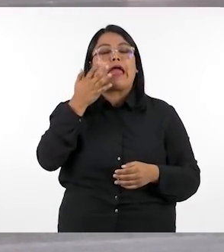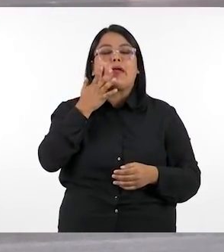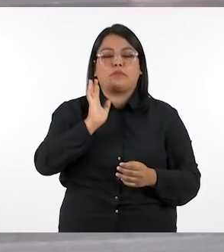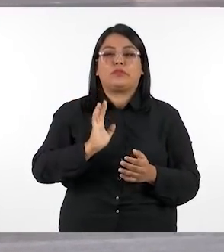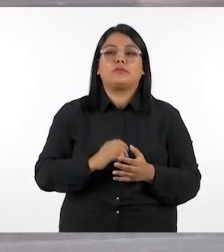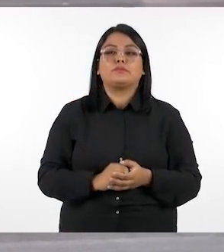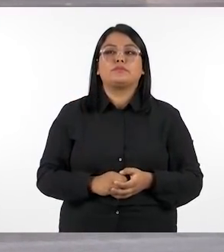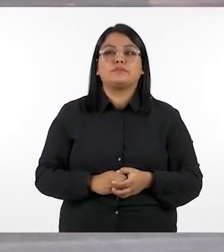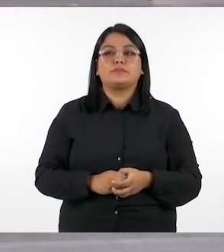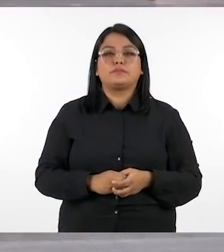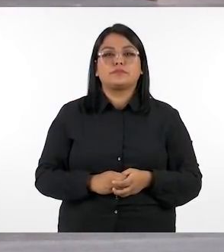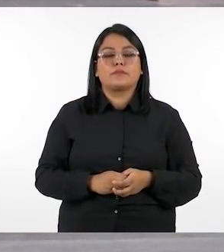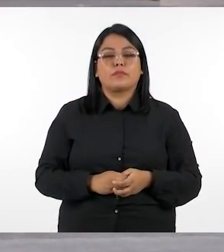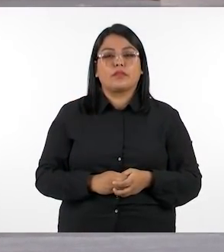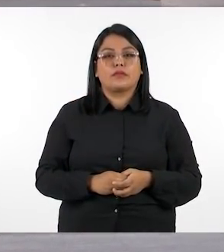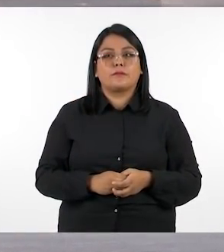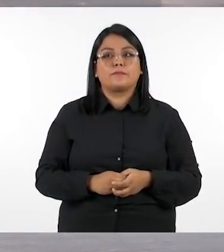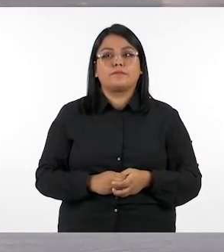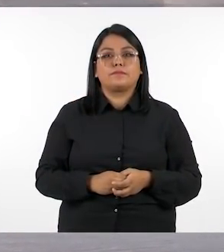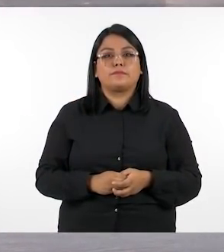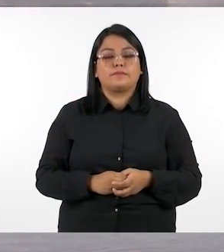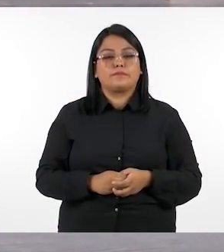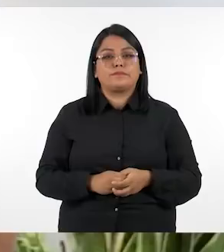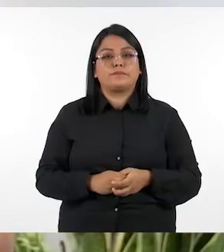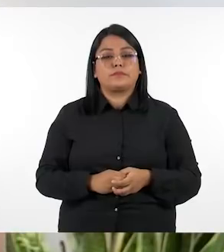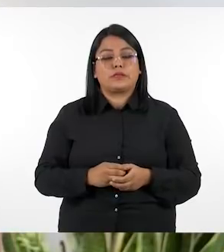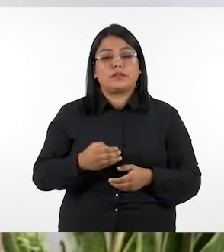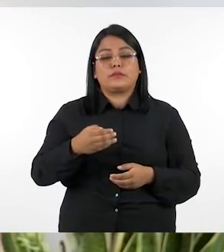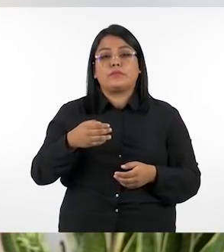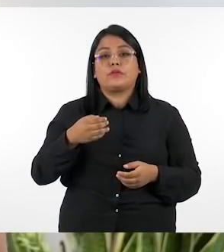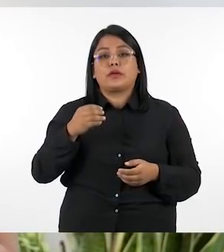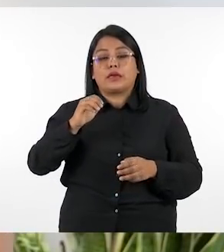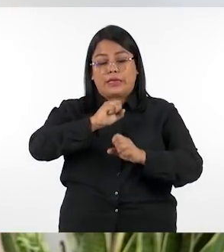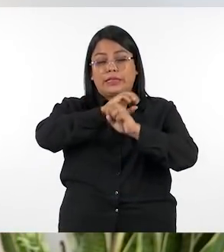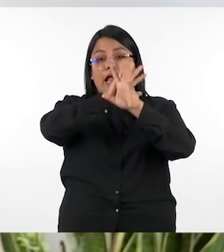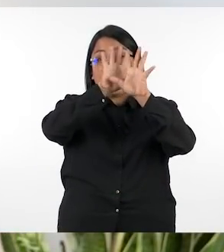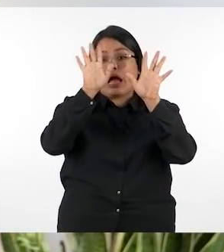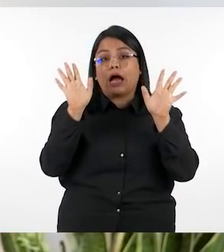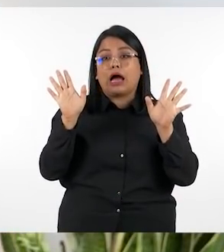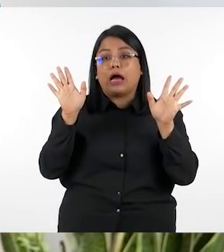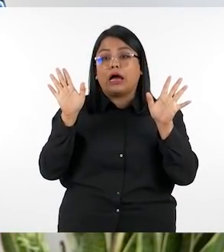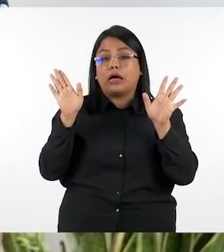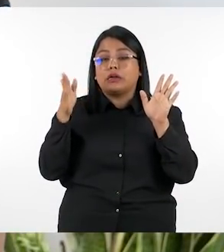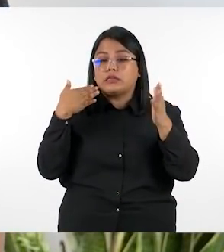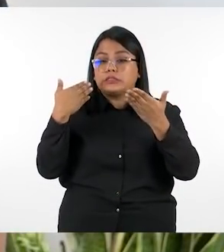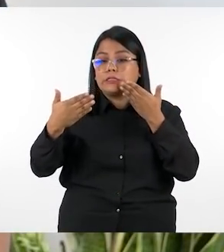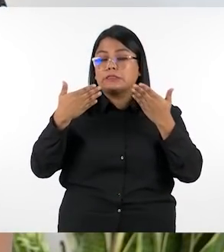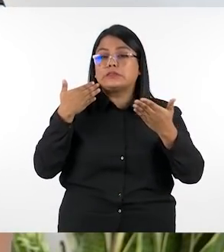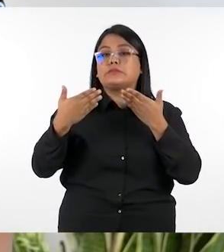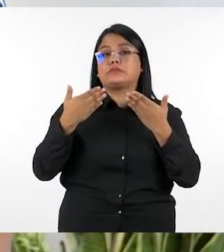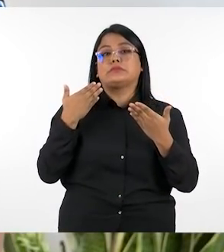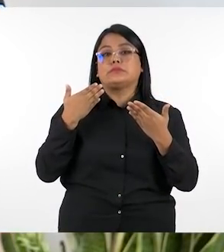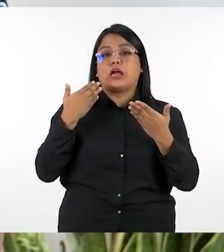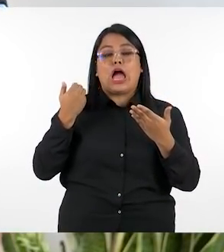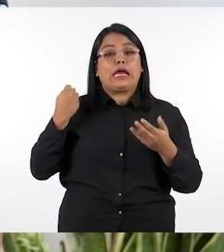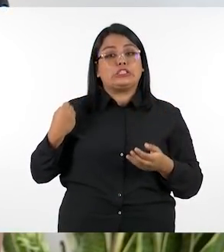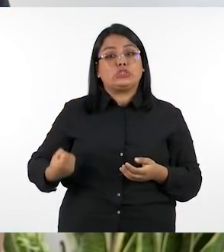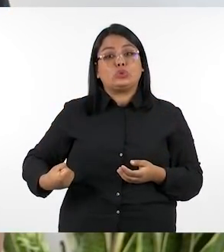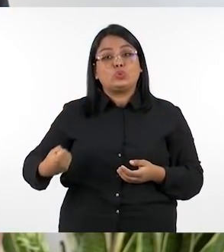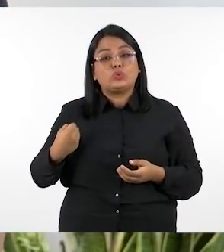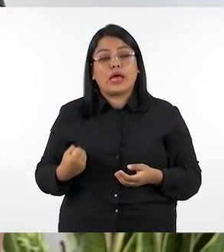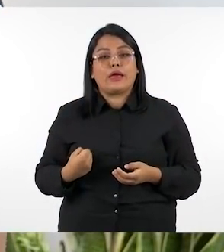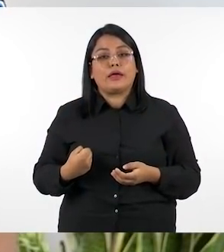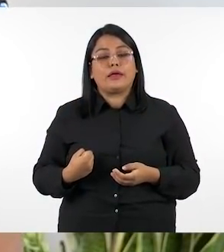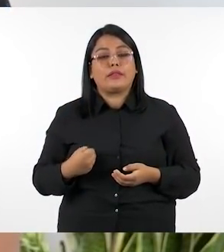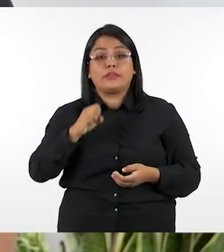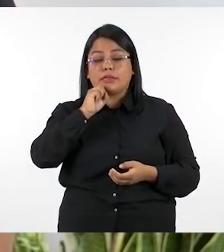ejemplo tendremos que brindar de forma clara y concisa las indicaciones que damos a nuestros estudiantes